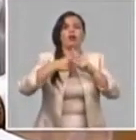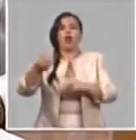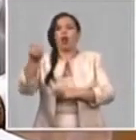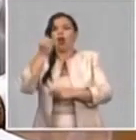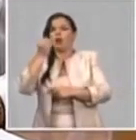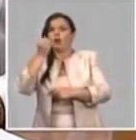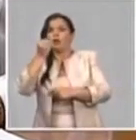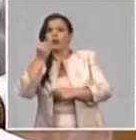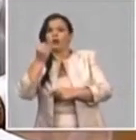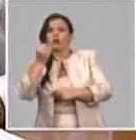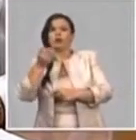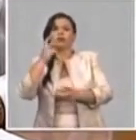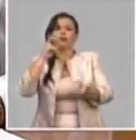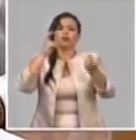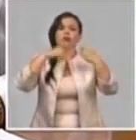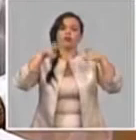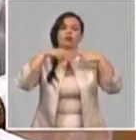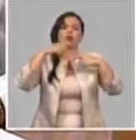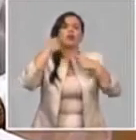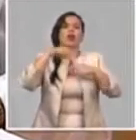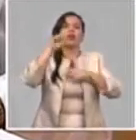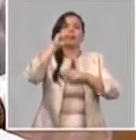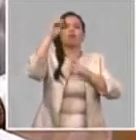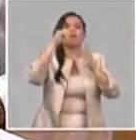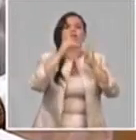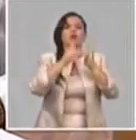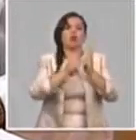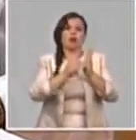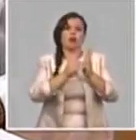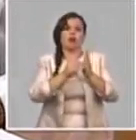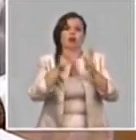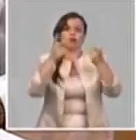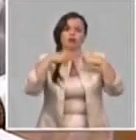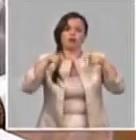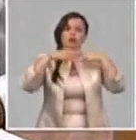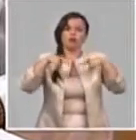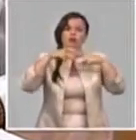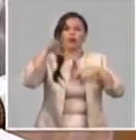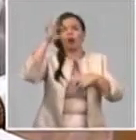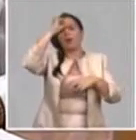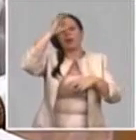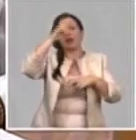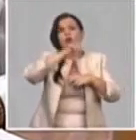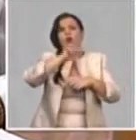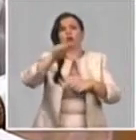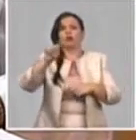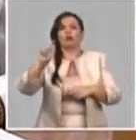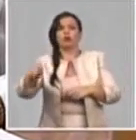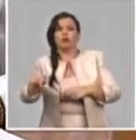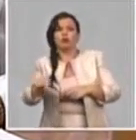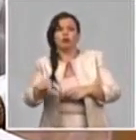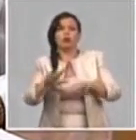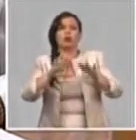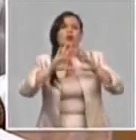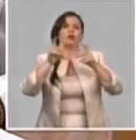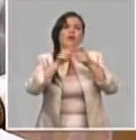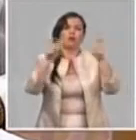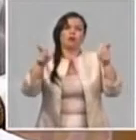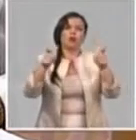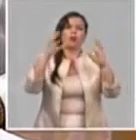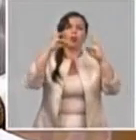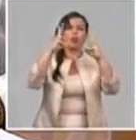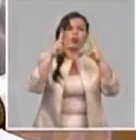800 inspecciones a fárricas de líneas de producción, el 85% de esas inspecciones terminaron con un resultado satisfactorio